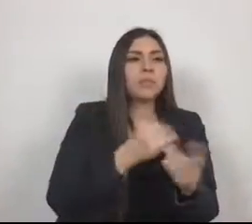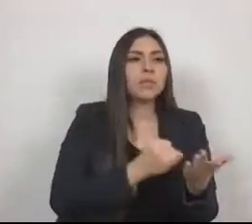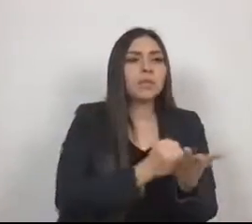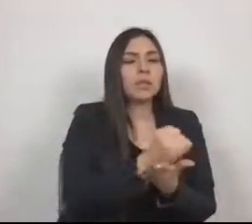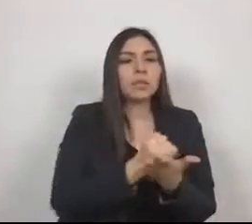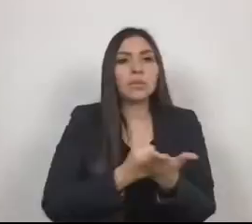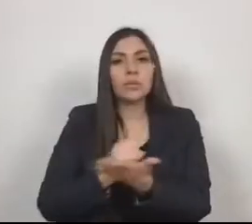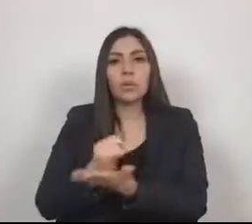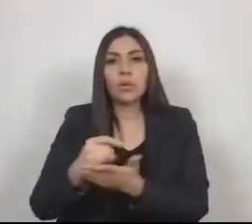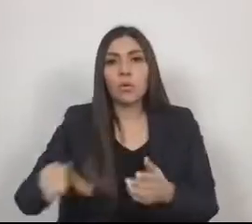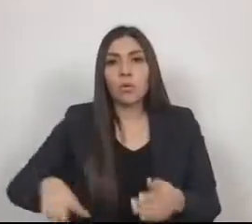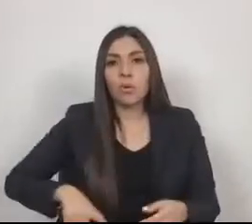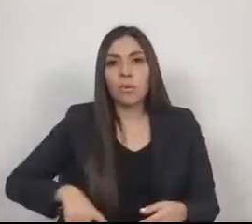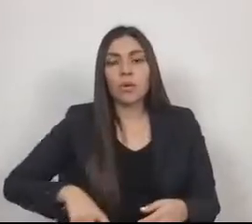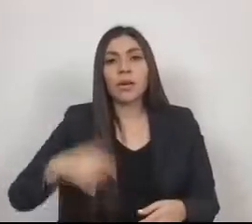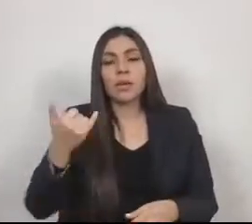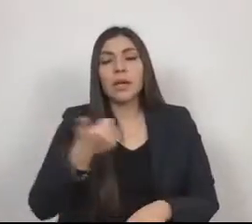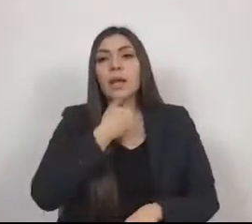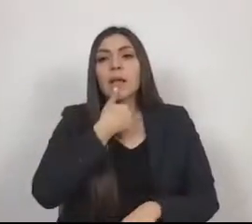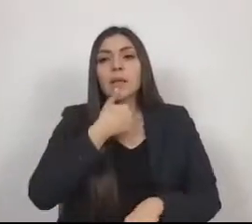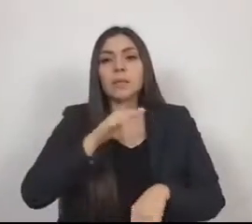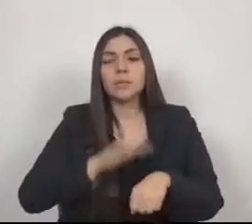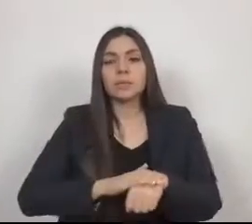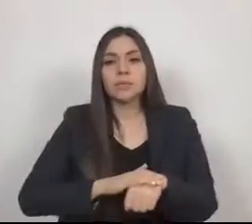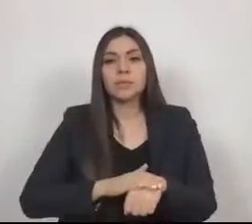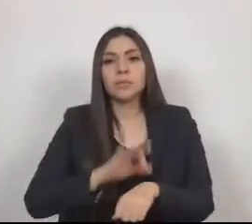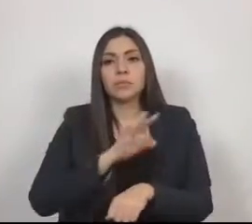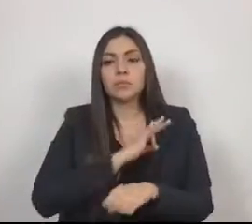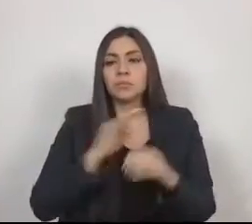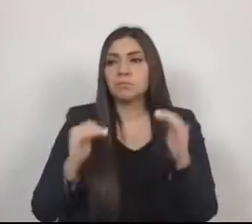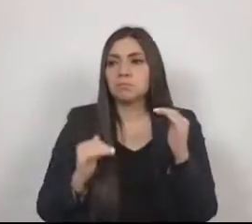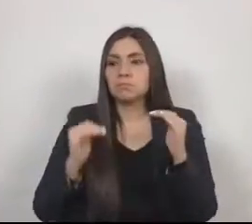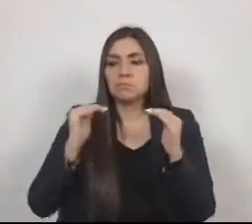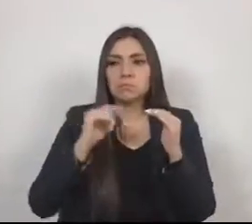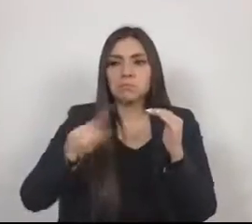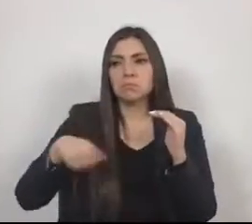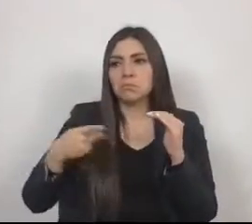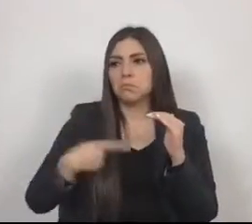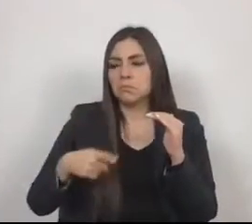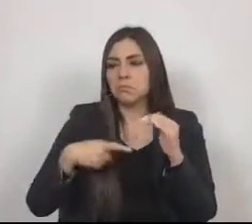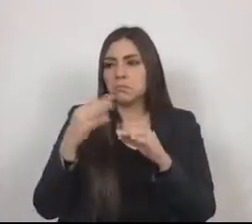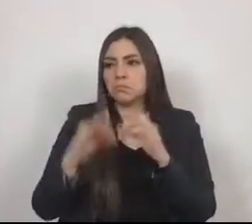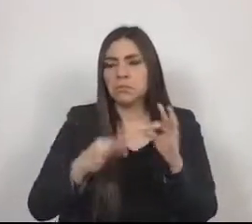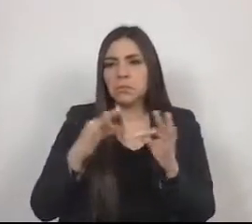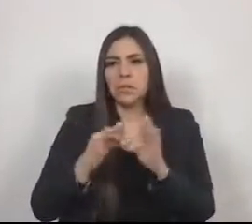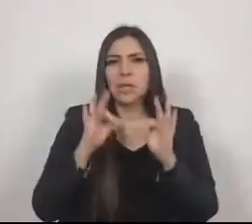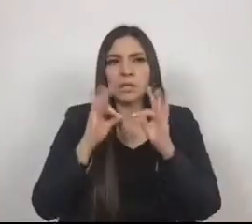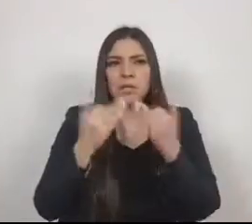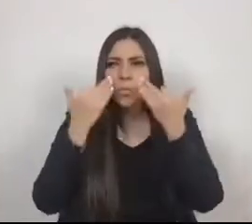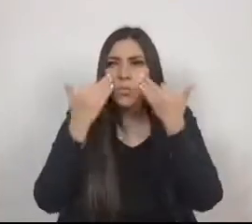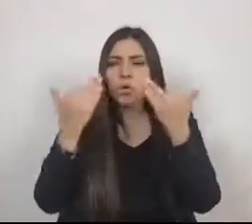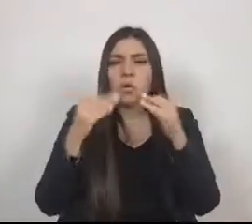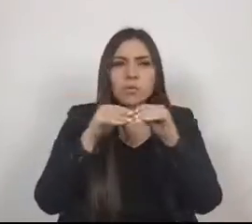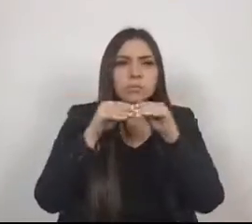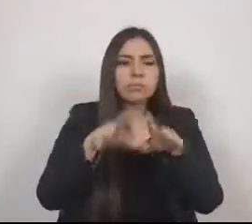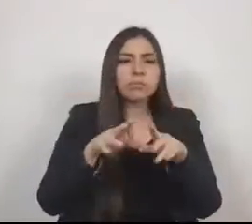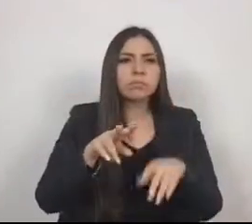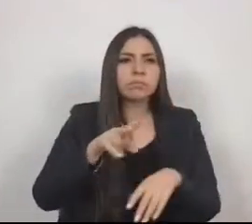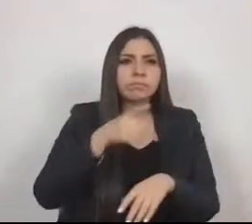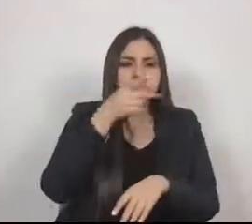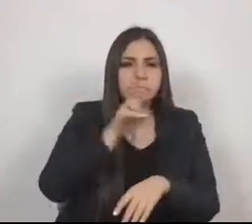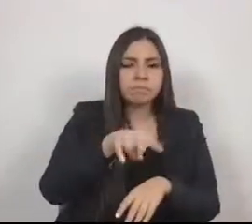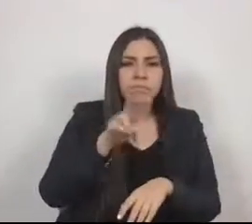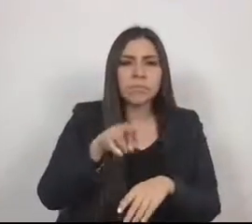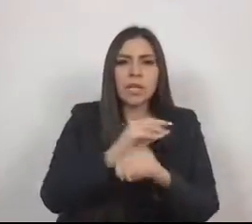y administrativas se encuentran al alcance del público en forma clara, accesible y veraz, es preciso regular